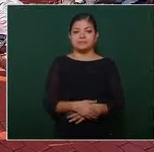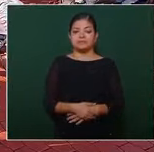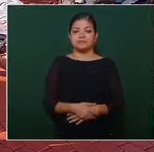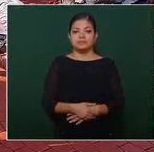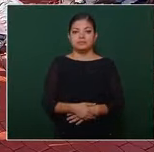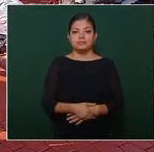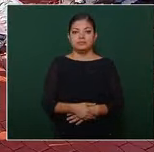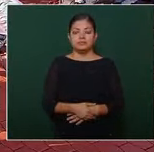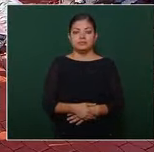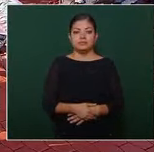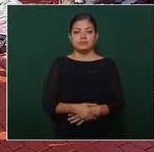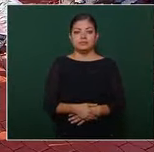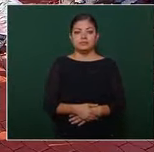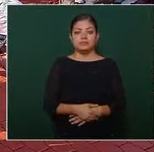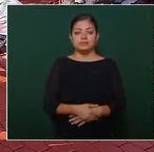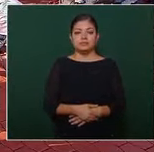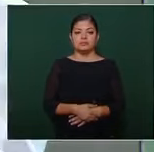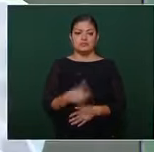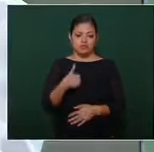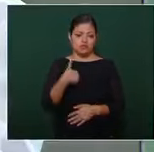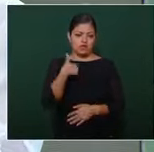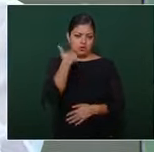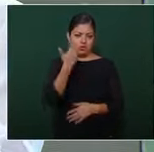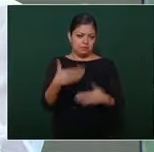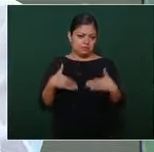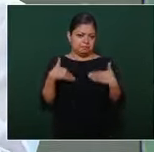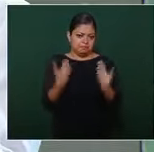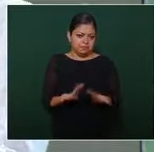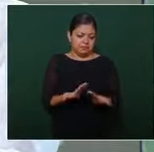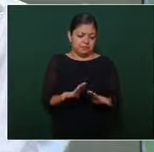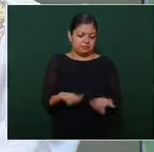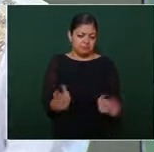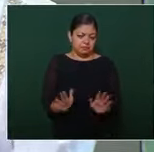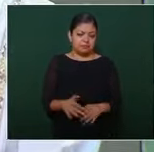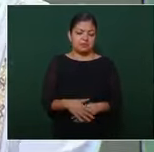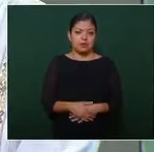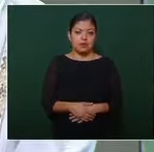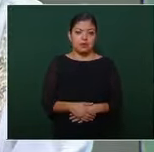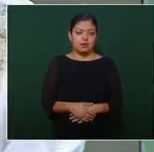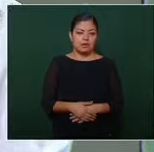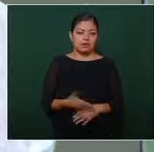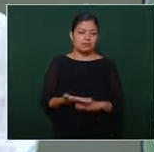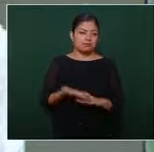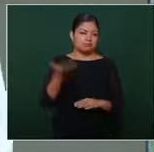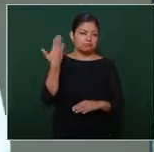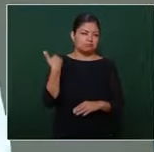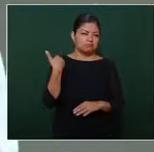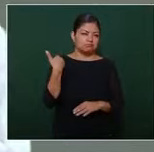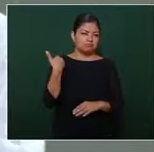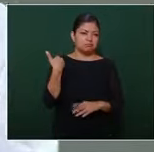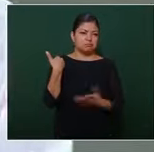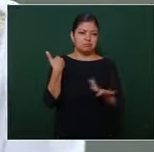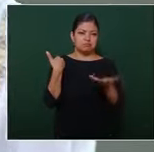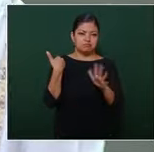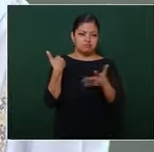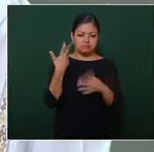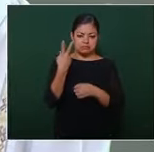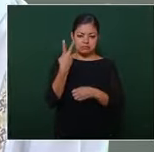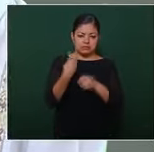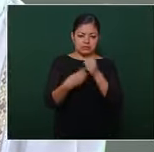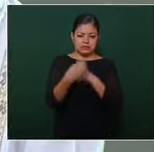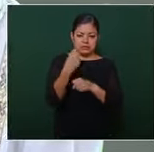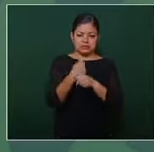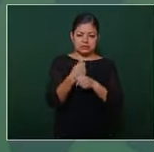les voy a confesar algo hace como tres años